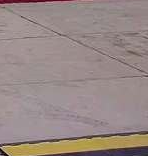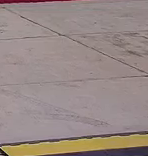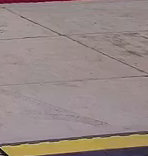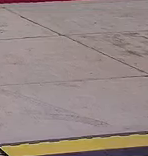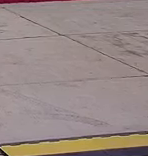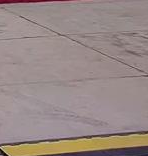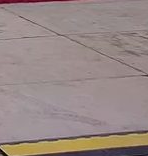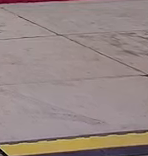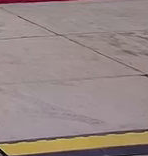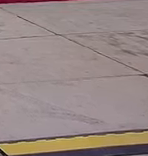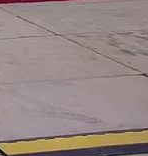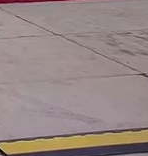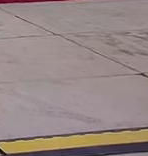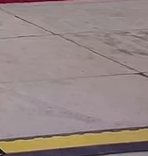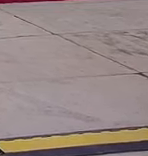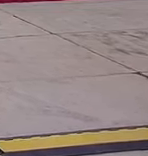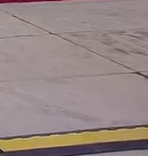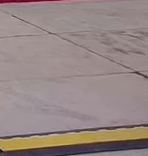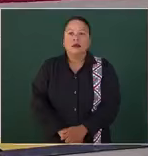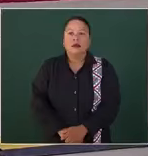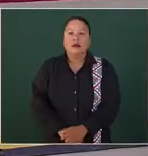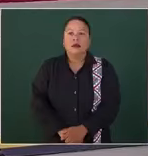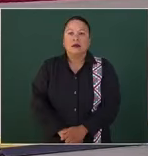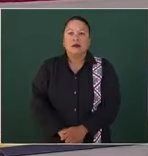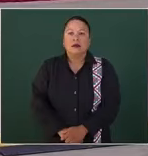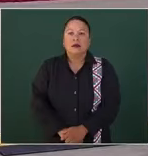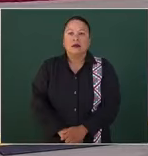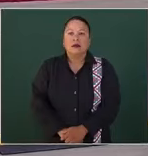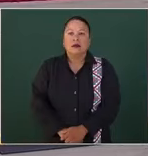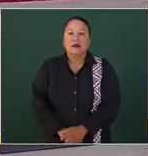señor presidente. Muchas gracias. Gracias, señor presidente.